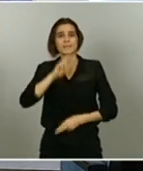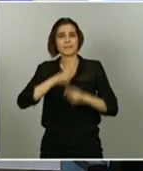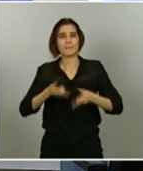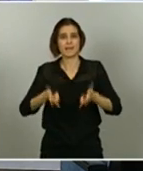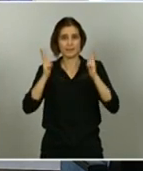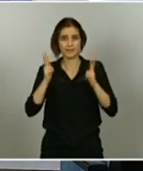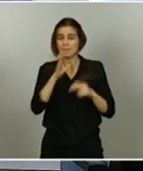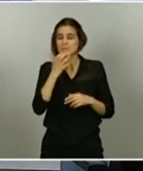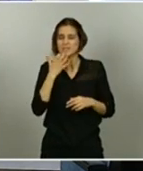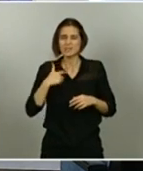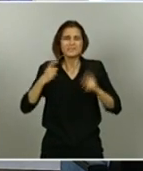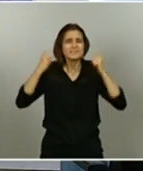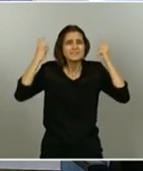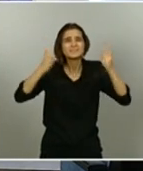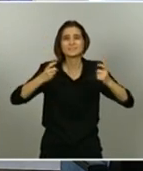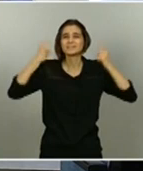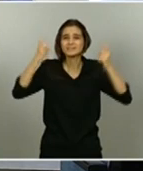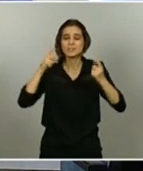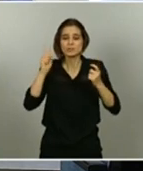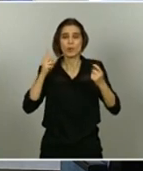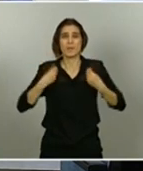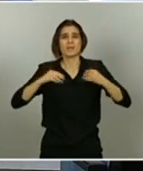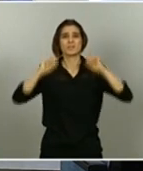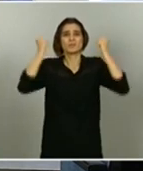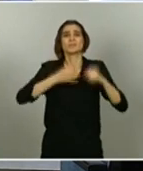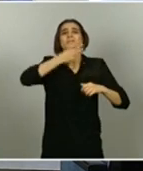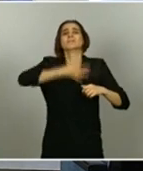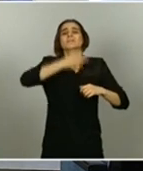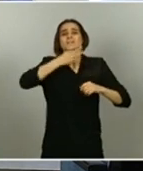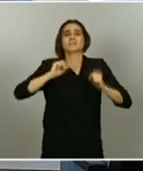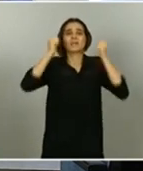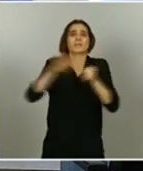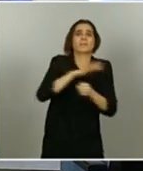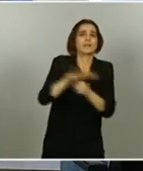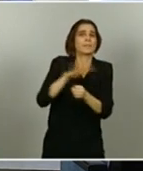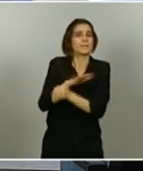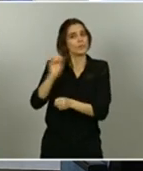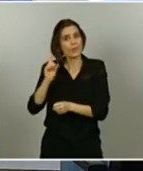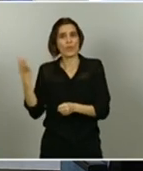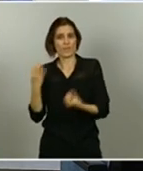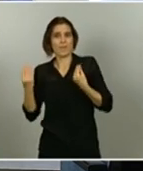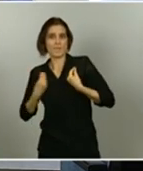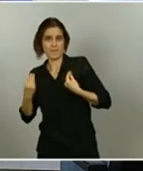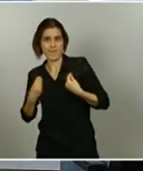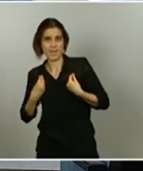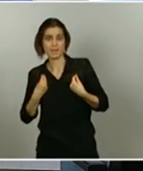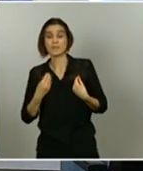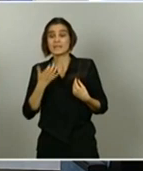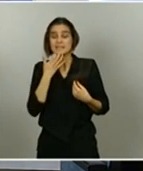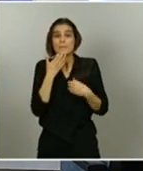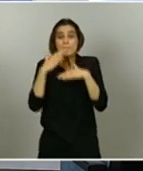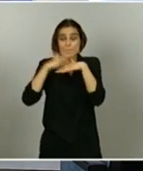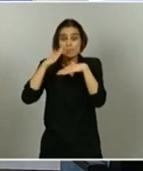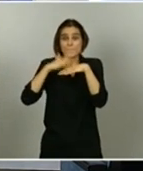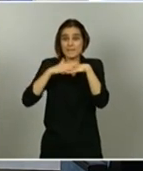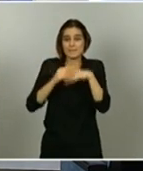en sobrevivir, en lugar de en vivir. Porque no hay libertad si no se tienen unas mínimas condiciones de seguridad económica que permitan no sólo